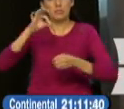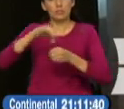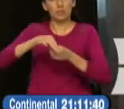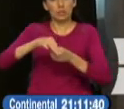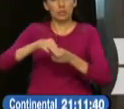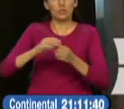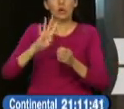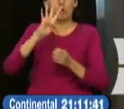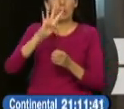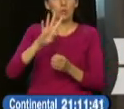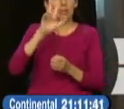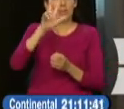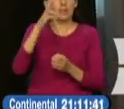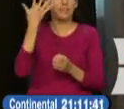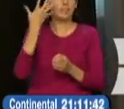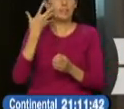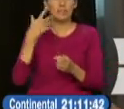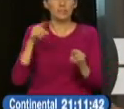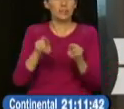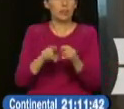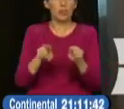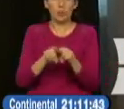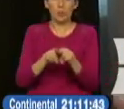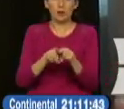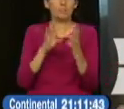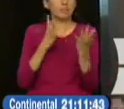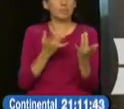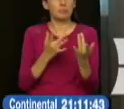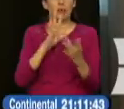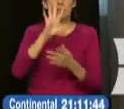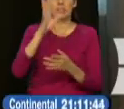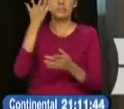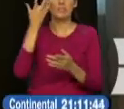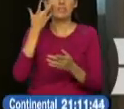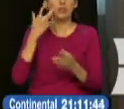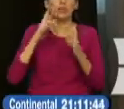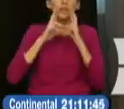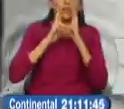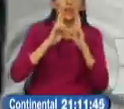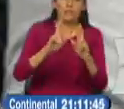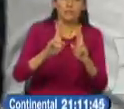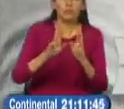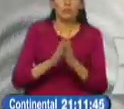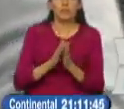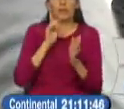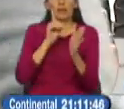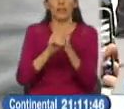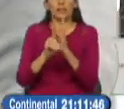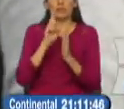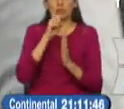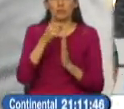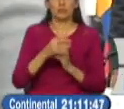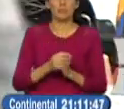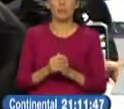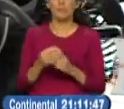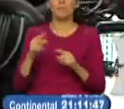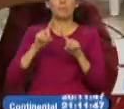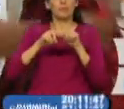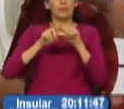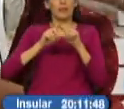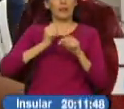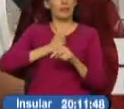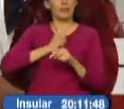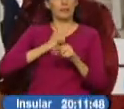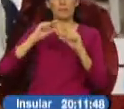horas para notificar y ellos tienen en cambio hasta 5 días para responder la apelación. Queda en potestad de cada organización política